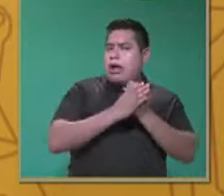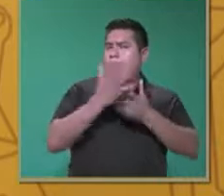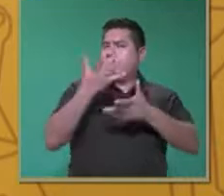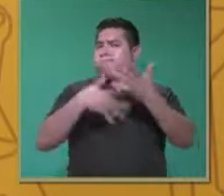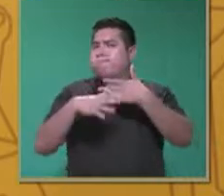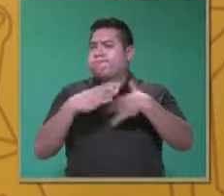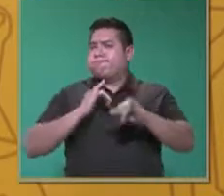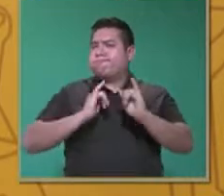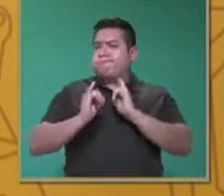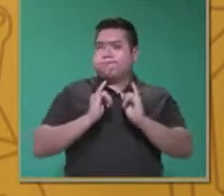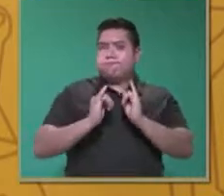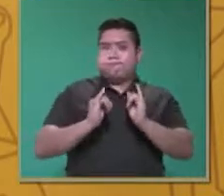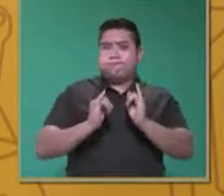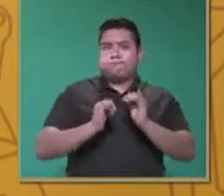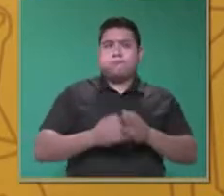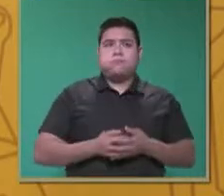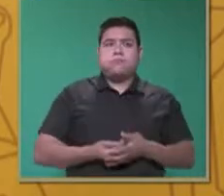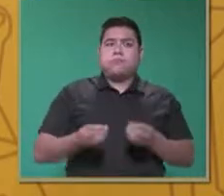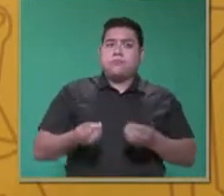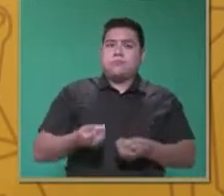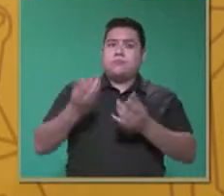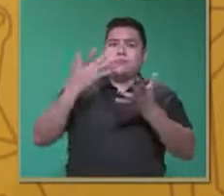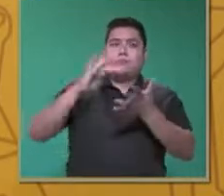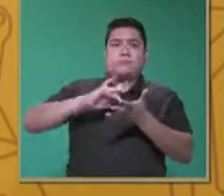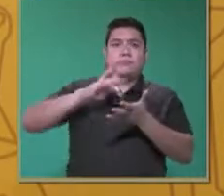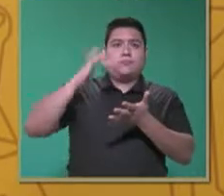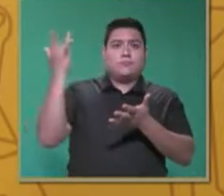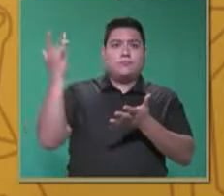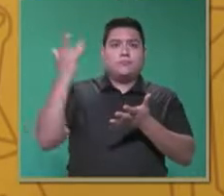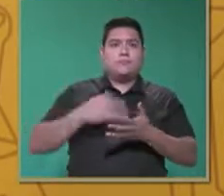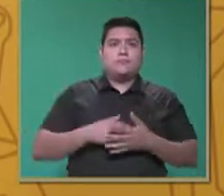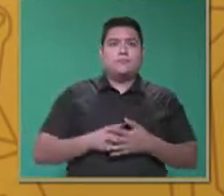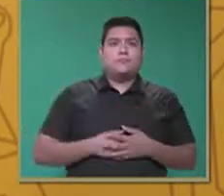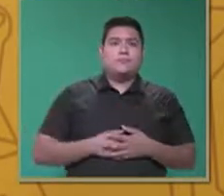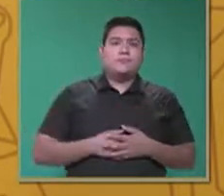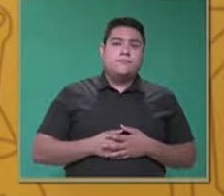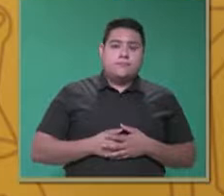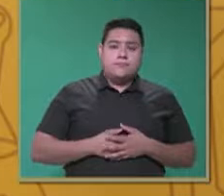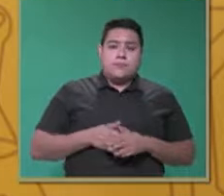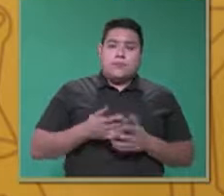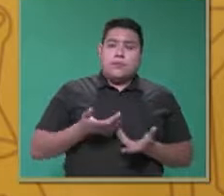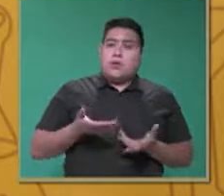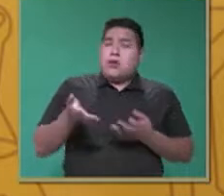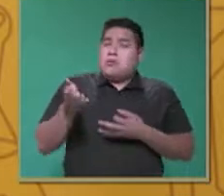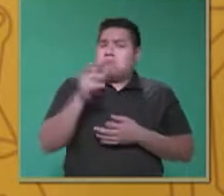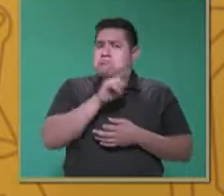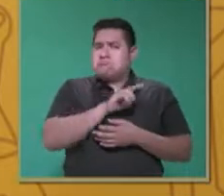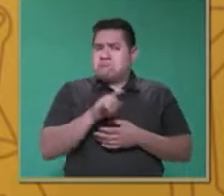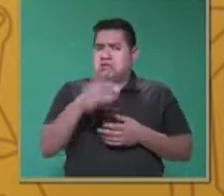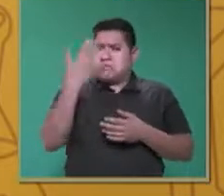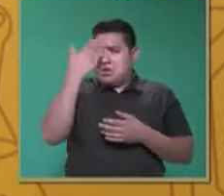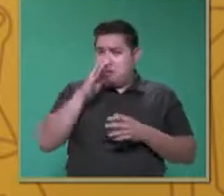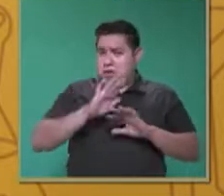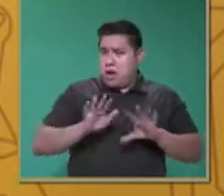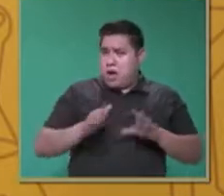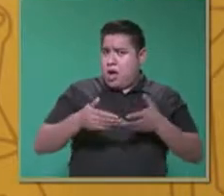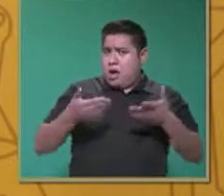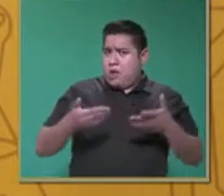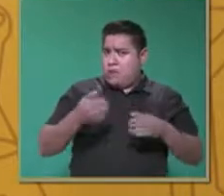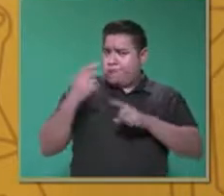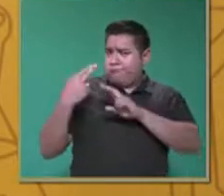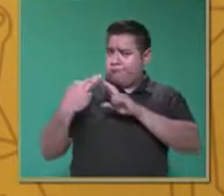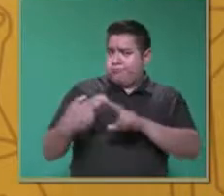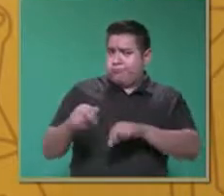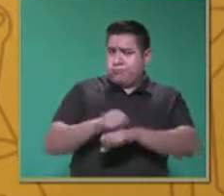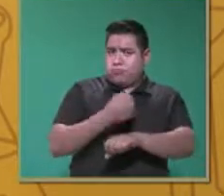información en lengua de señas mexicana. Muchas gracias. Y como todos ustedes saben, en esta semana